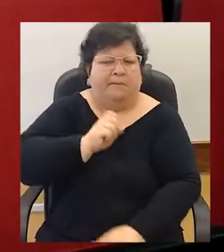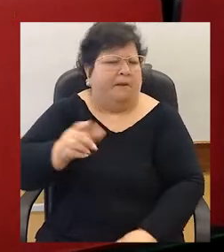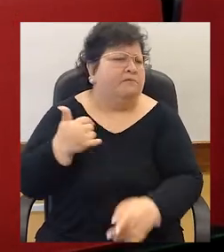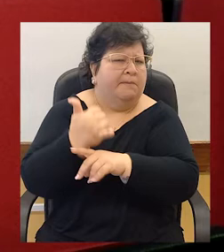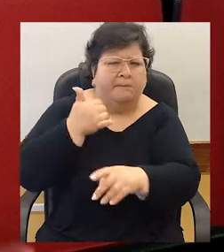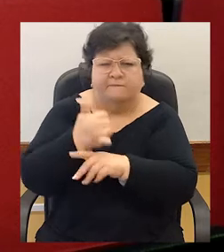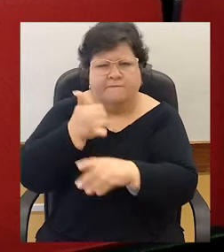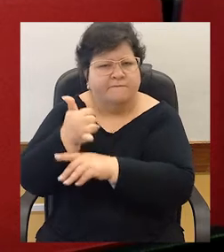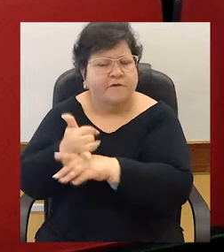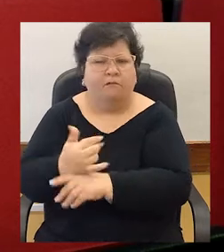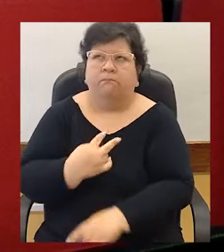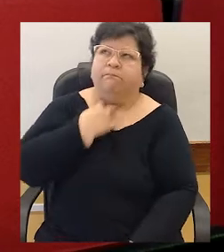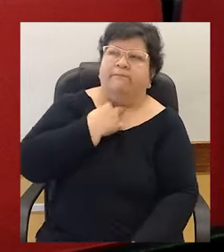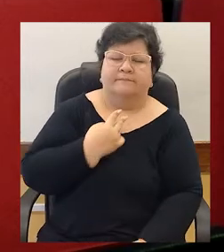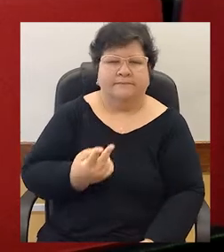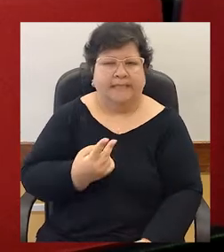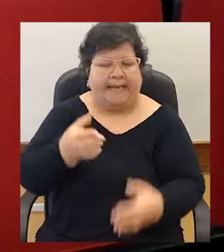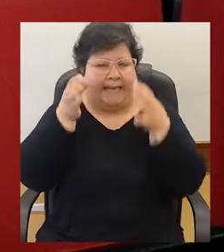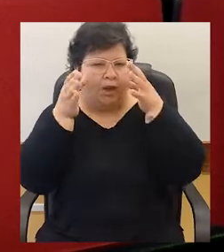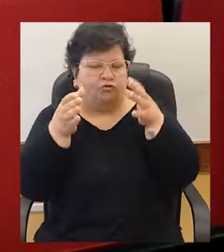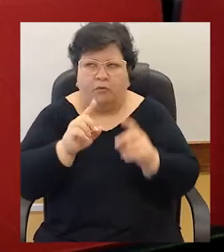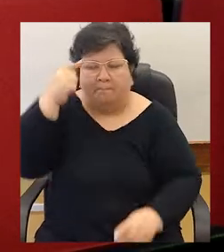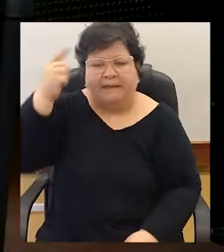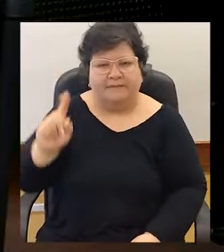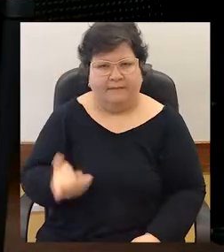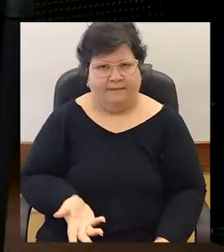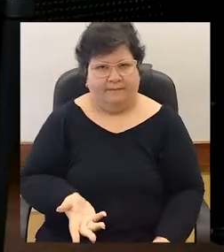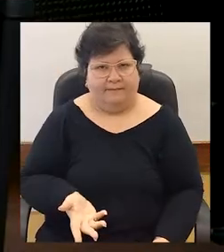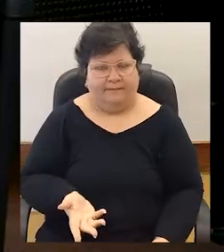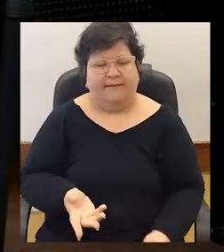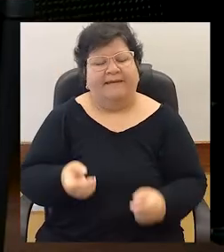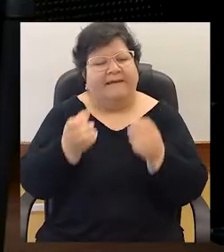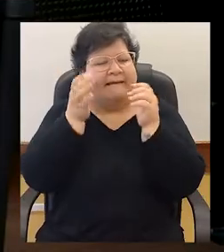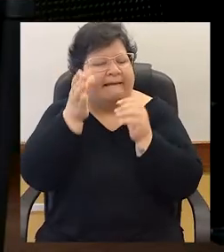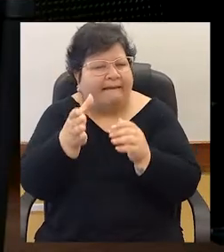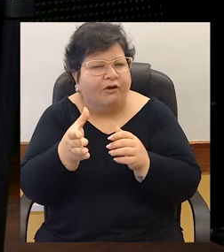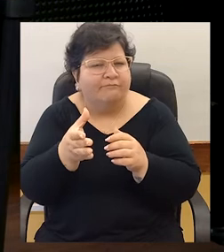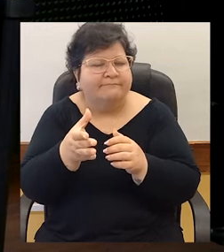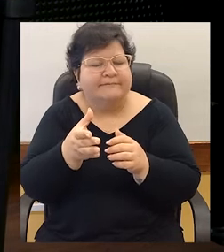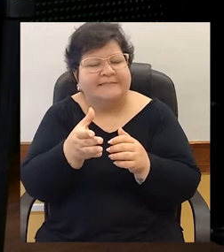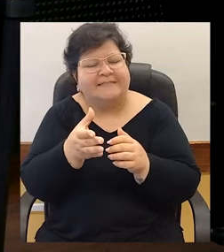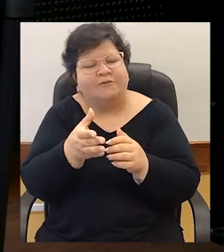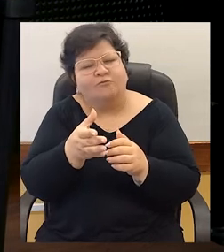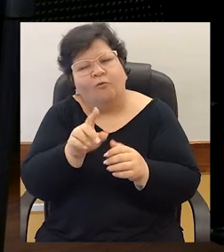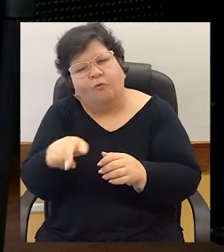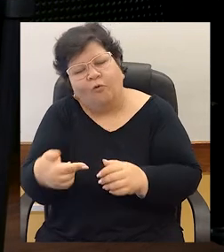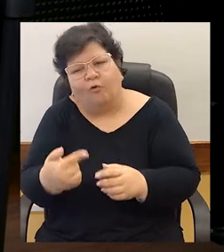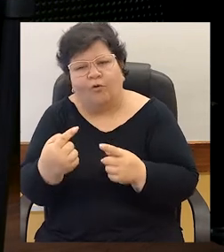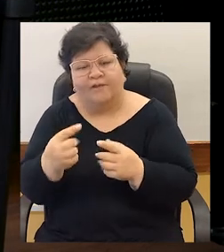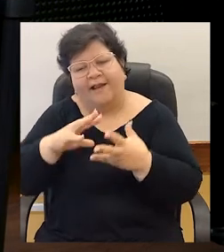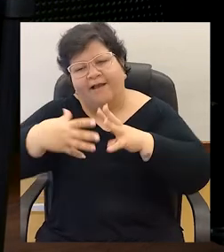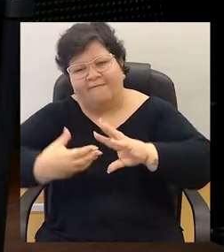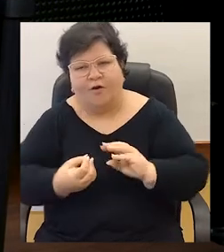adolescentes es riesgosa o irracional, por ejemplo. El riesgo es otra palabra también a la que hay que sacarle como esa